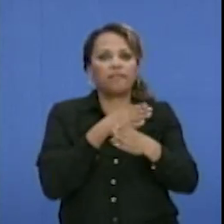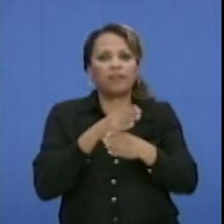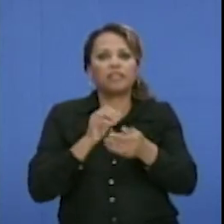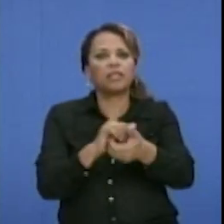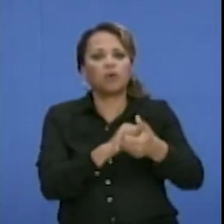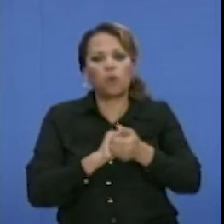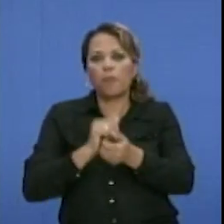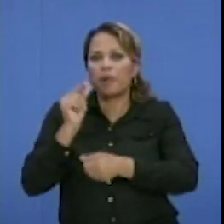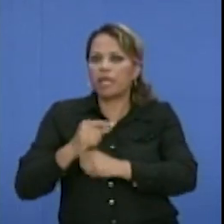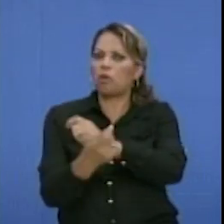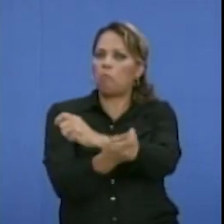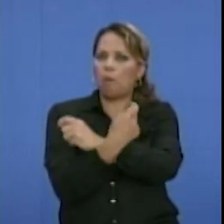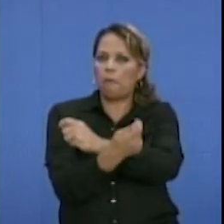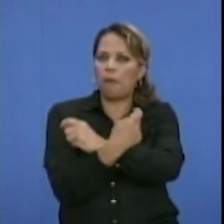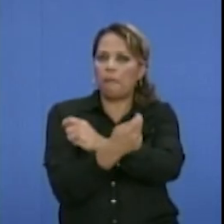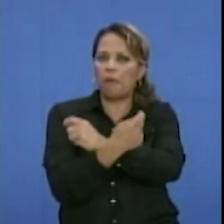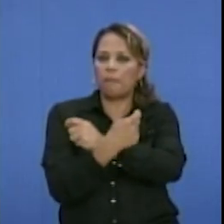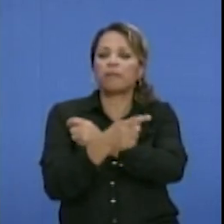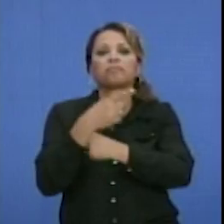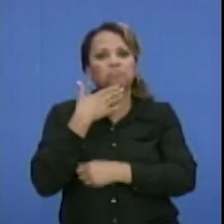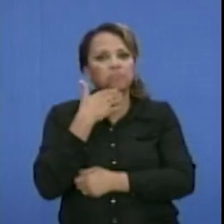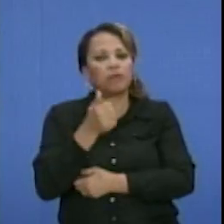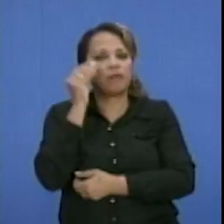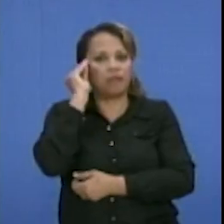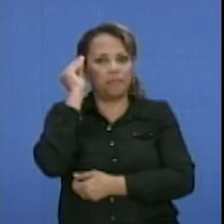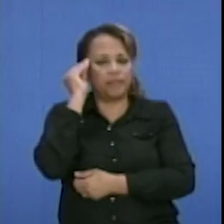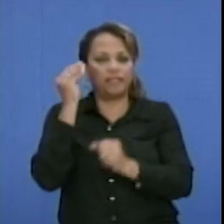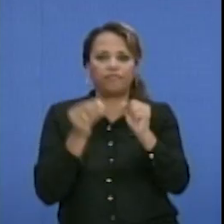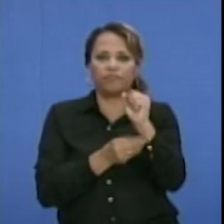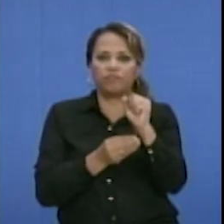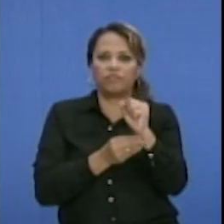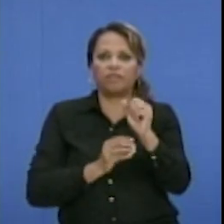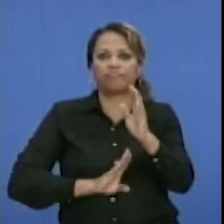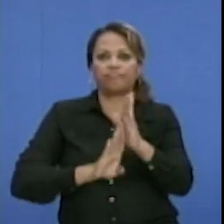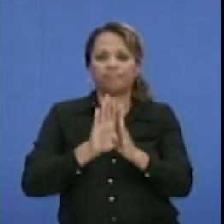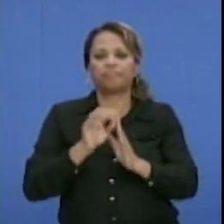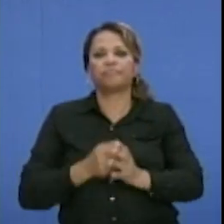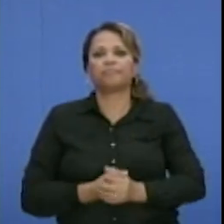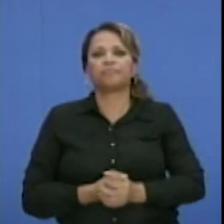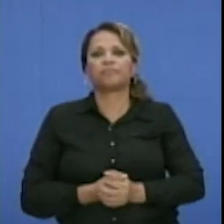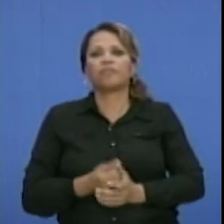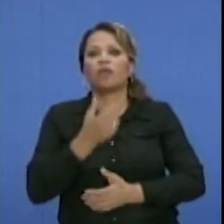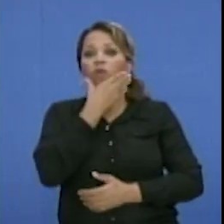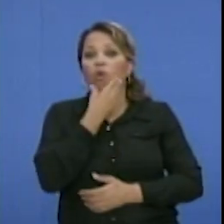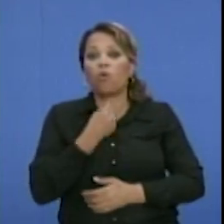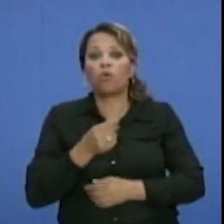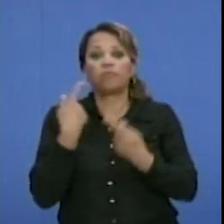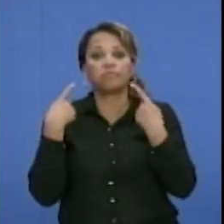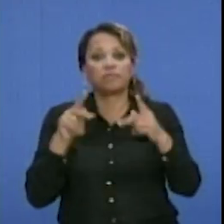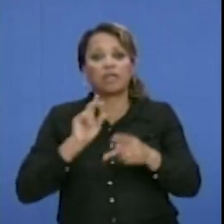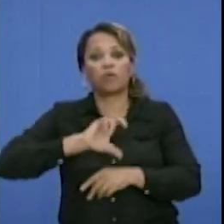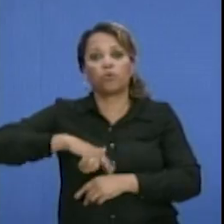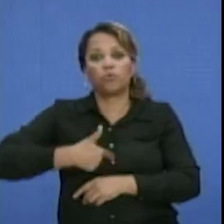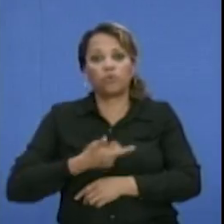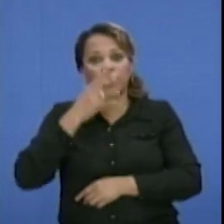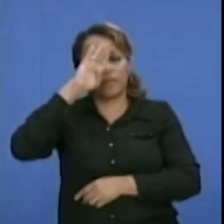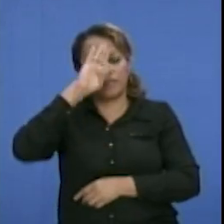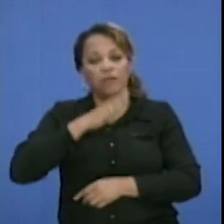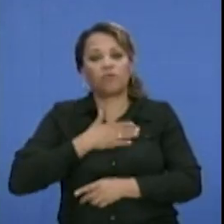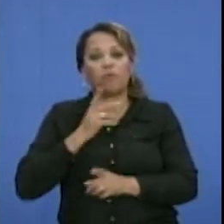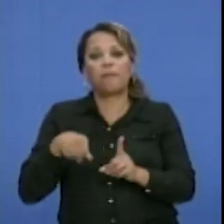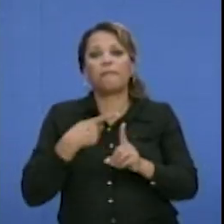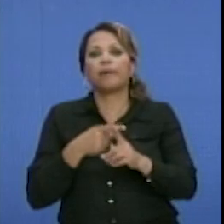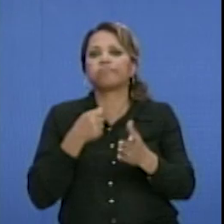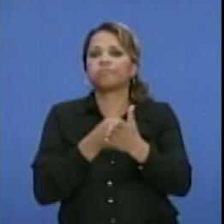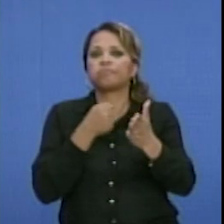compañeros que involucran el curso. Fortalecer las capacidades de los jóvenes profesionales de la cultura de la región e impulsar sus